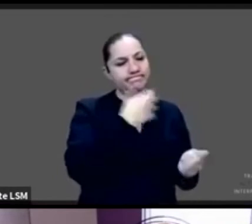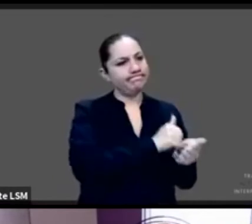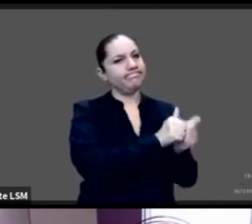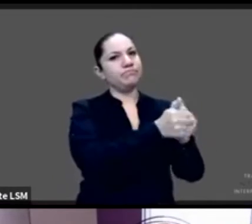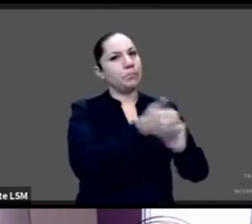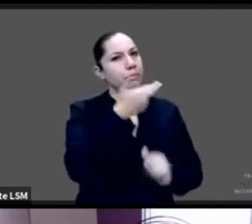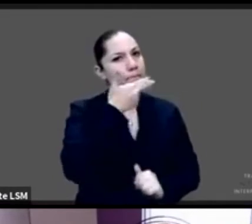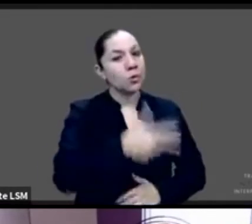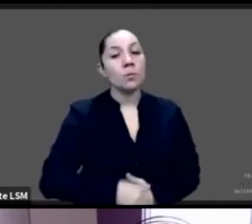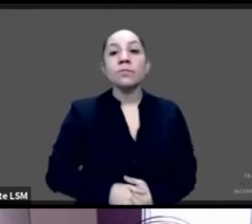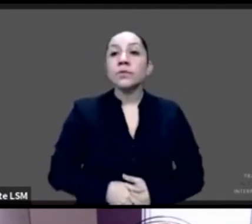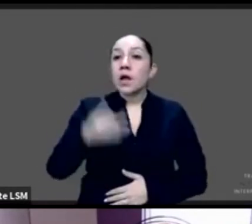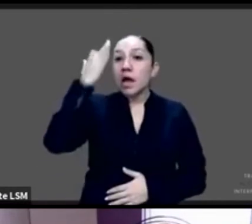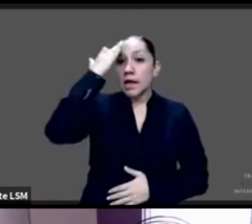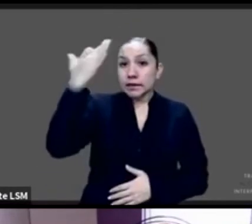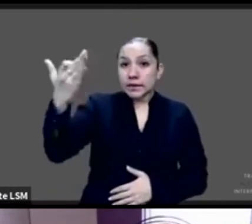pandemia,